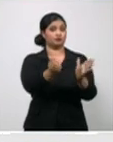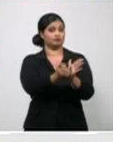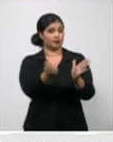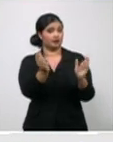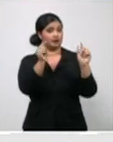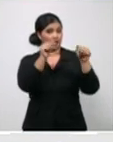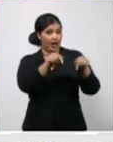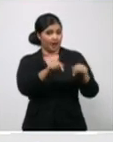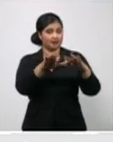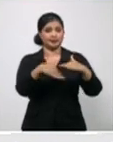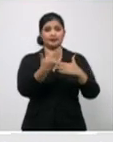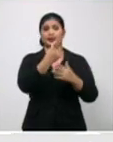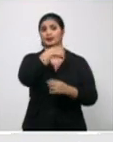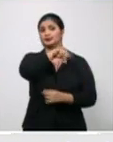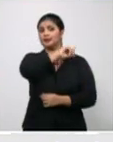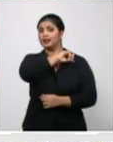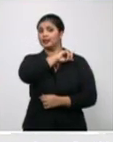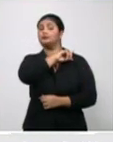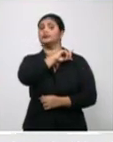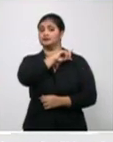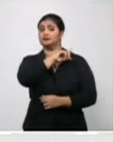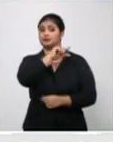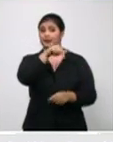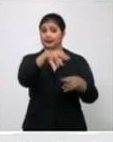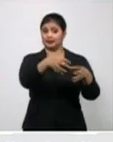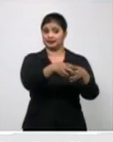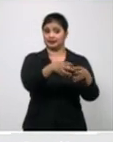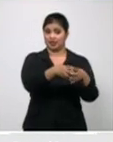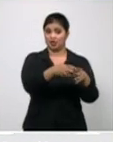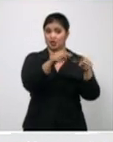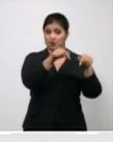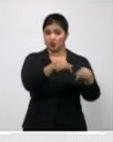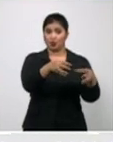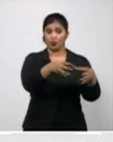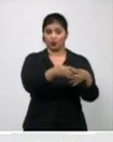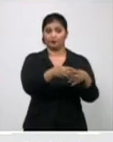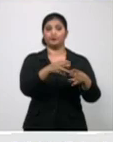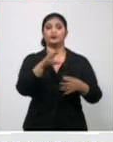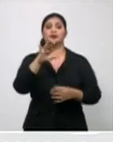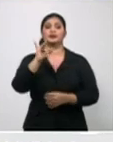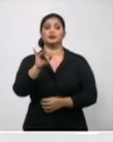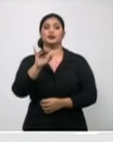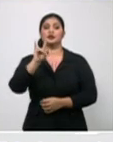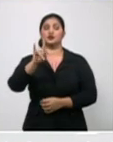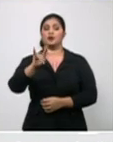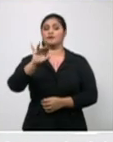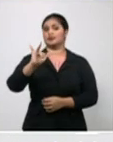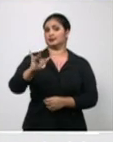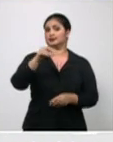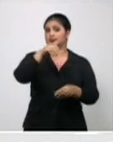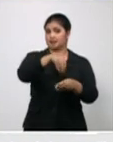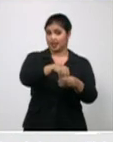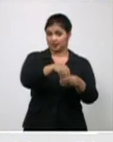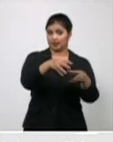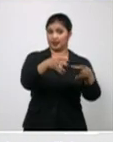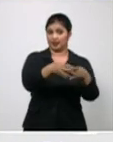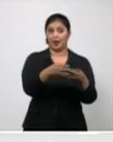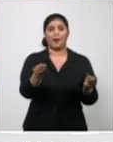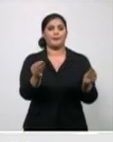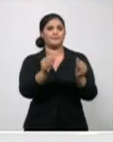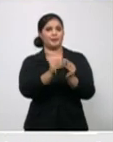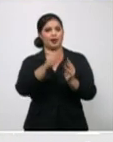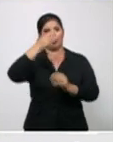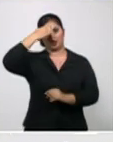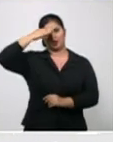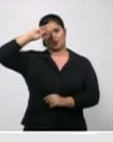en el día de ayer, 797 son autóctonos, es transmisión